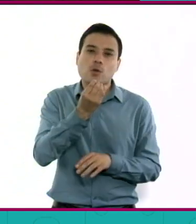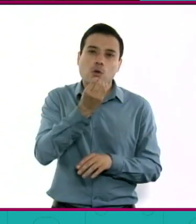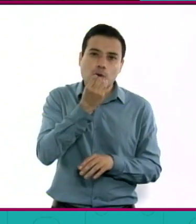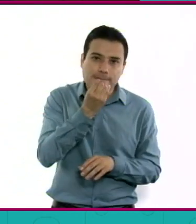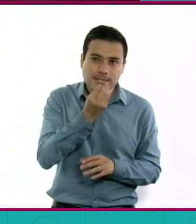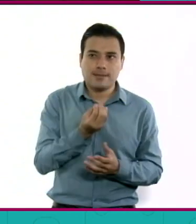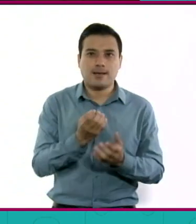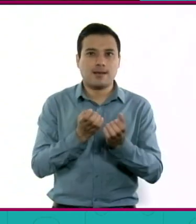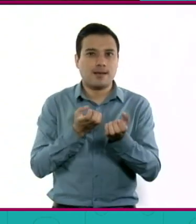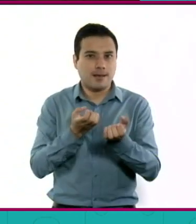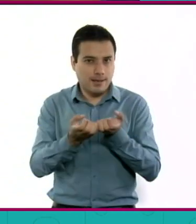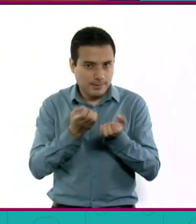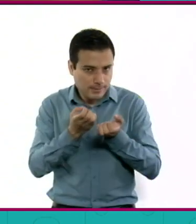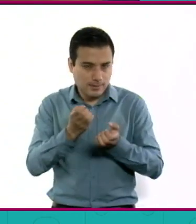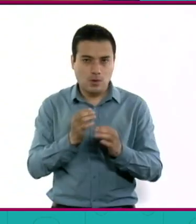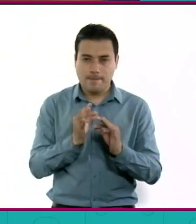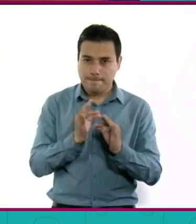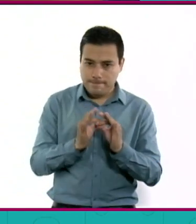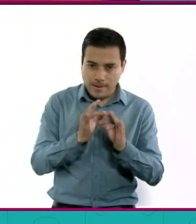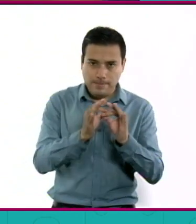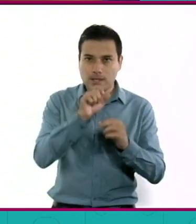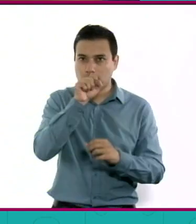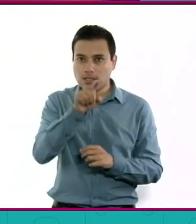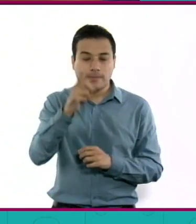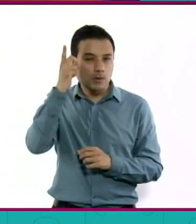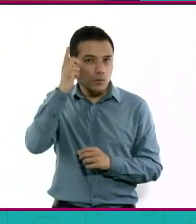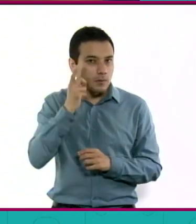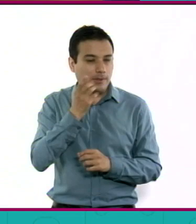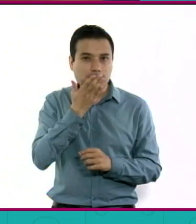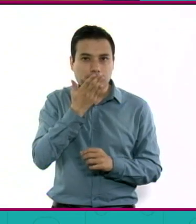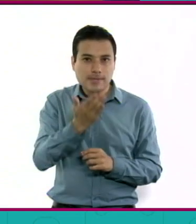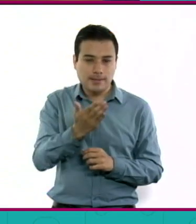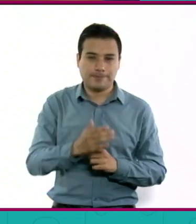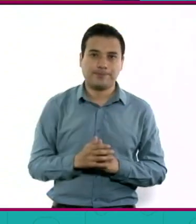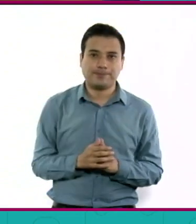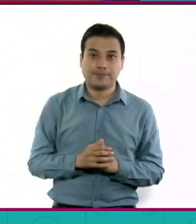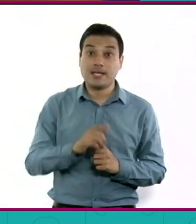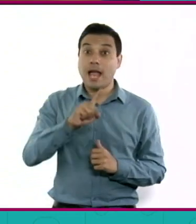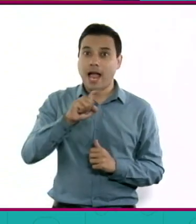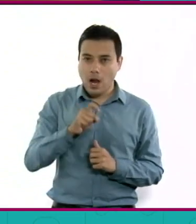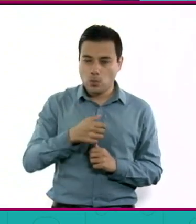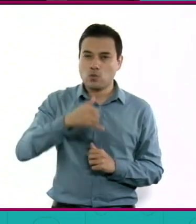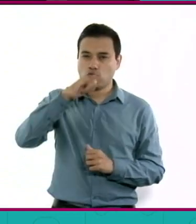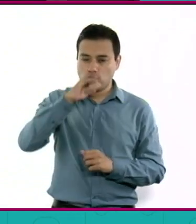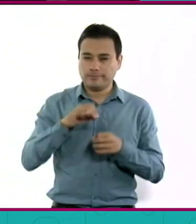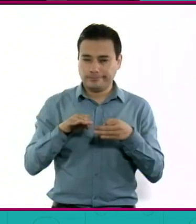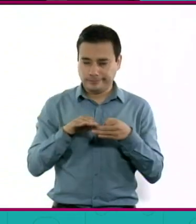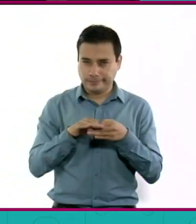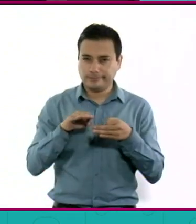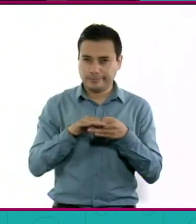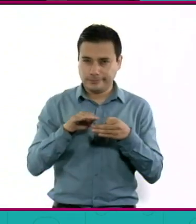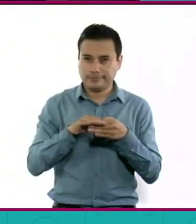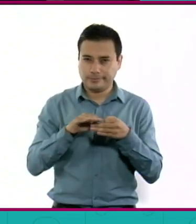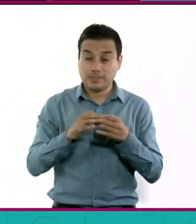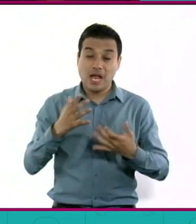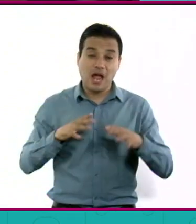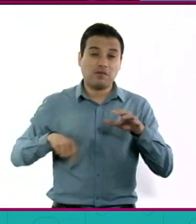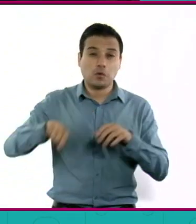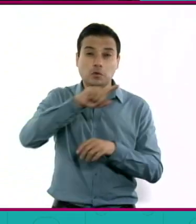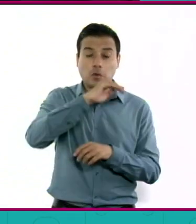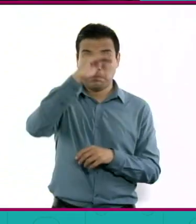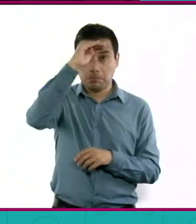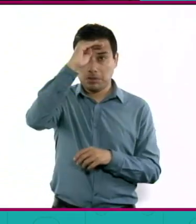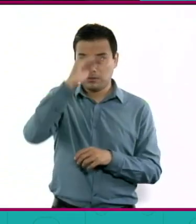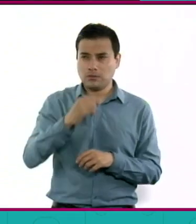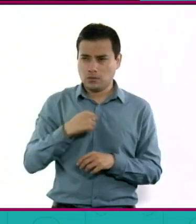de la actividad física, también del sueño y de la hidratación. Porque muchas veces decimos es que yo como